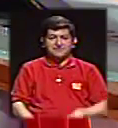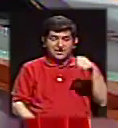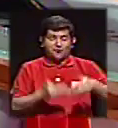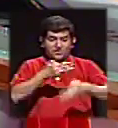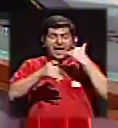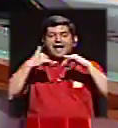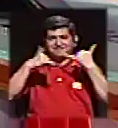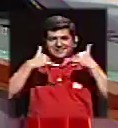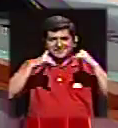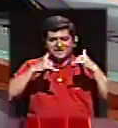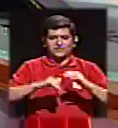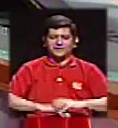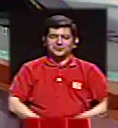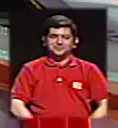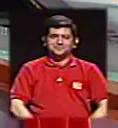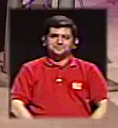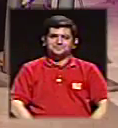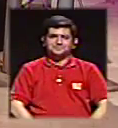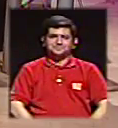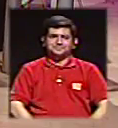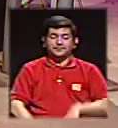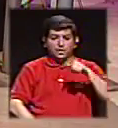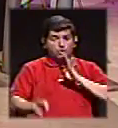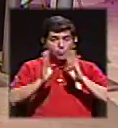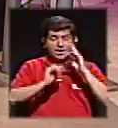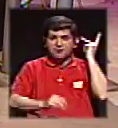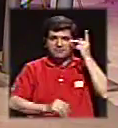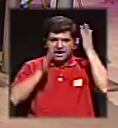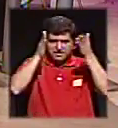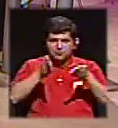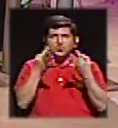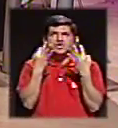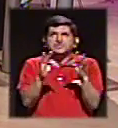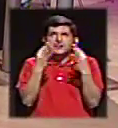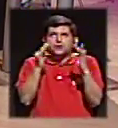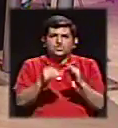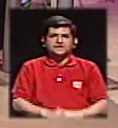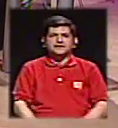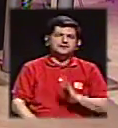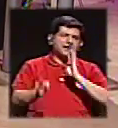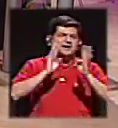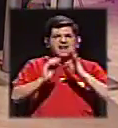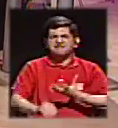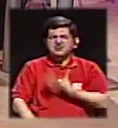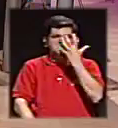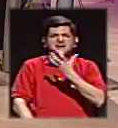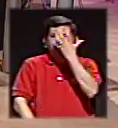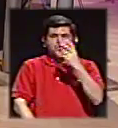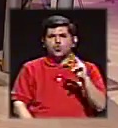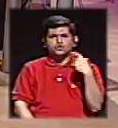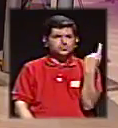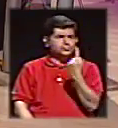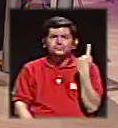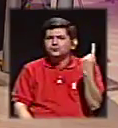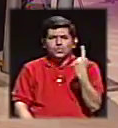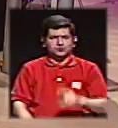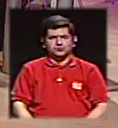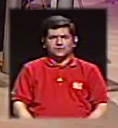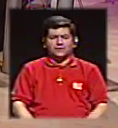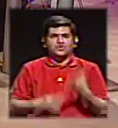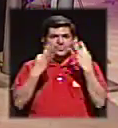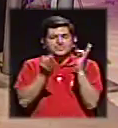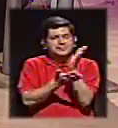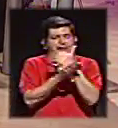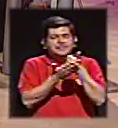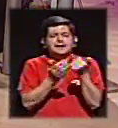por cierto del partido. A ver hoy hablamos de políticos y tratamos de vociferar indignaciones y más allá de vociferar indignaciones logramos